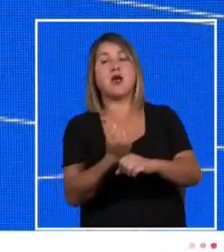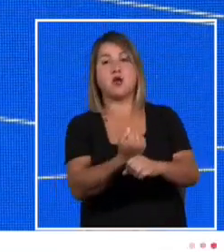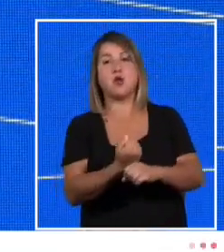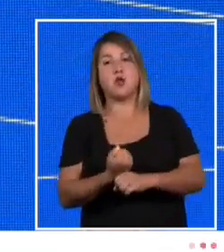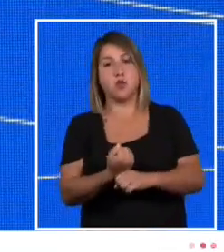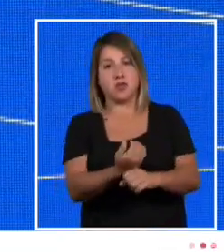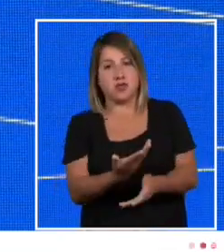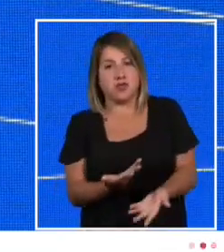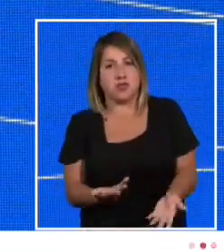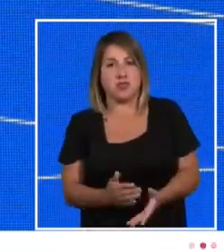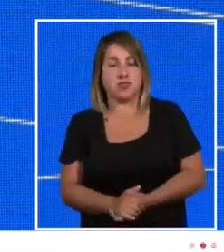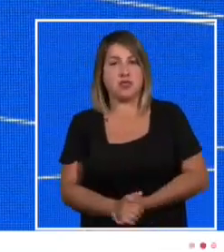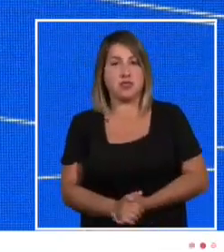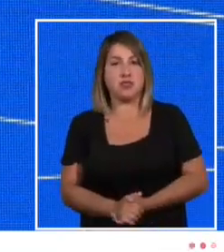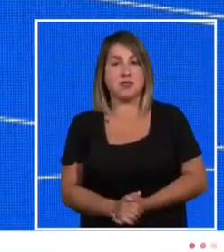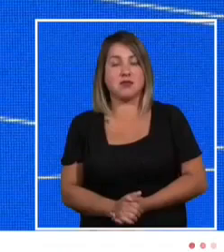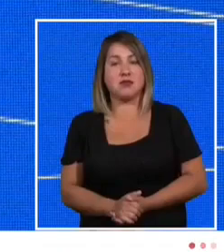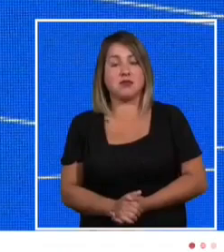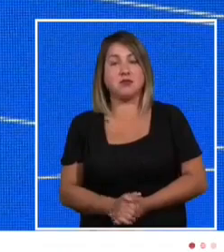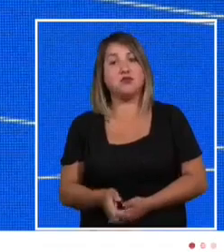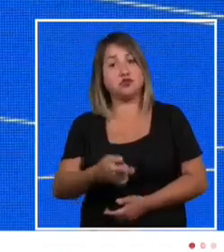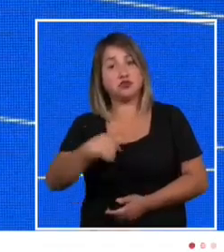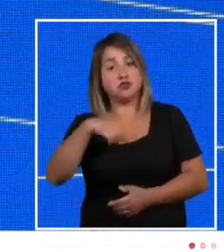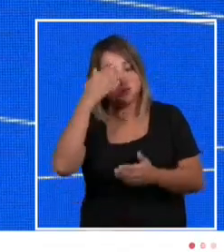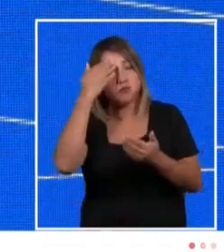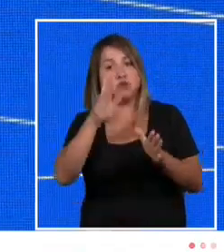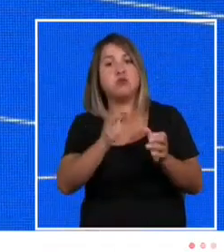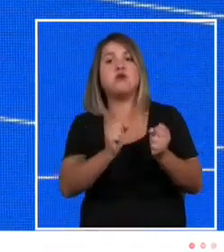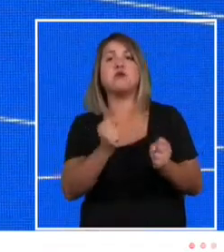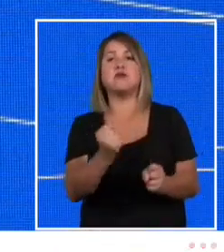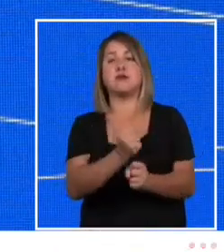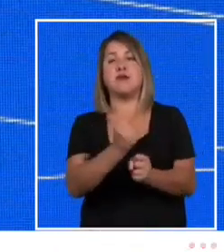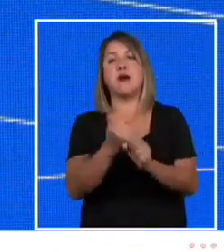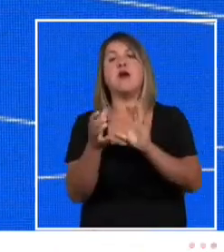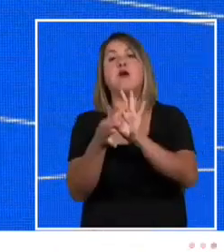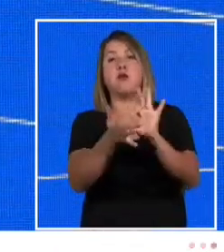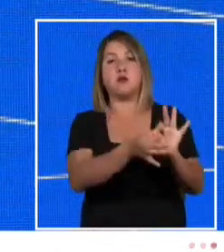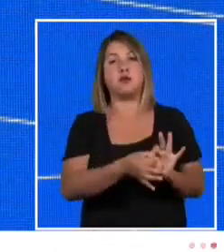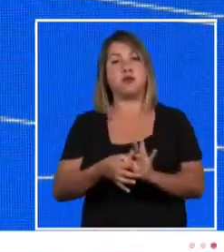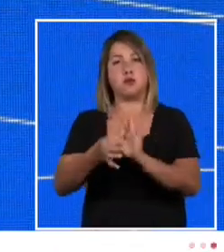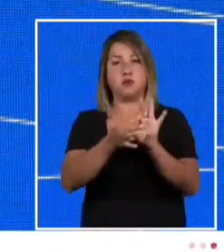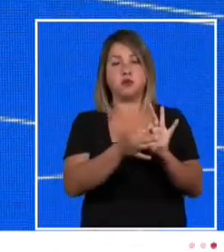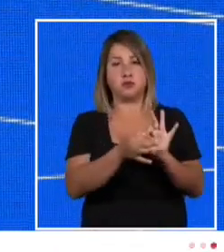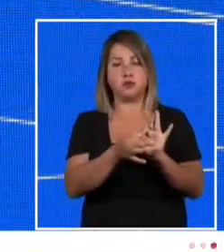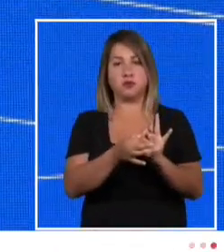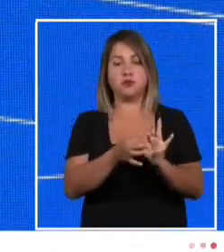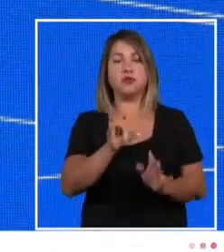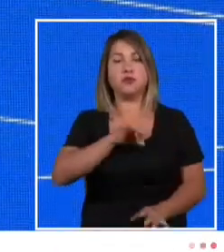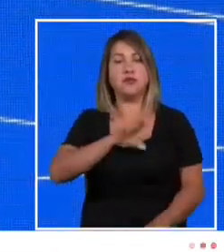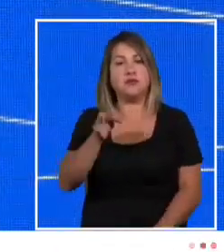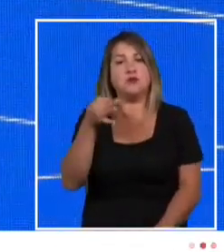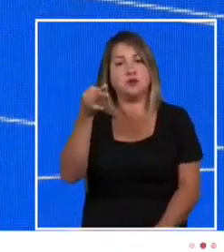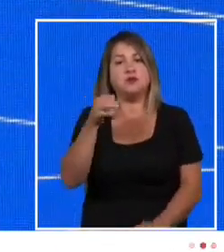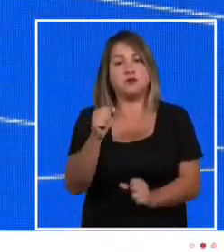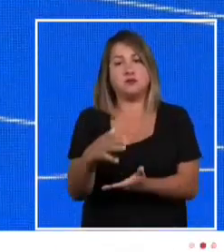No me cabe ninguna duda que si lo hacemos podemos trabajar juntos por el bienestar de nuestro pueblo y por el futuro de Chile.